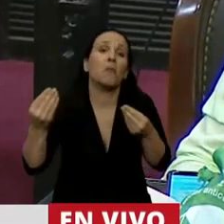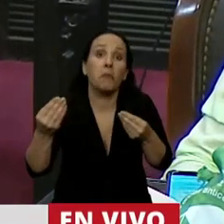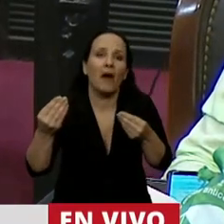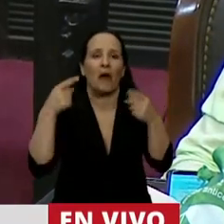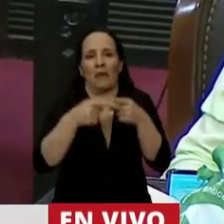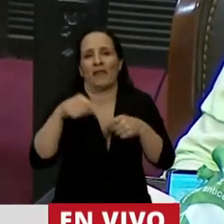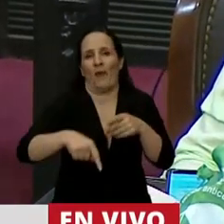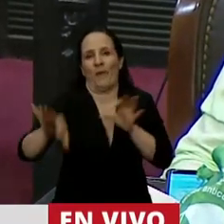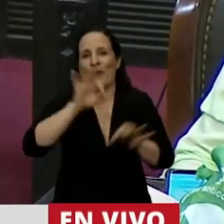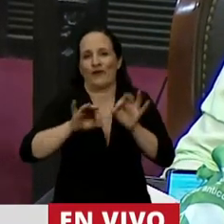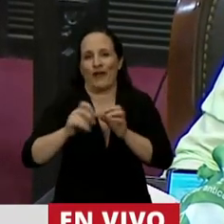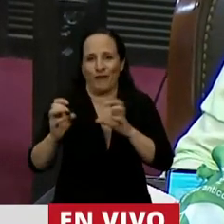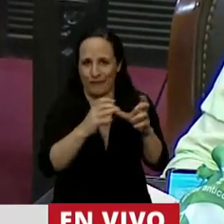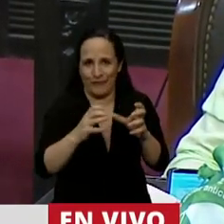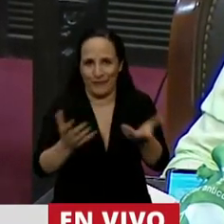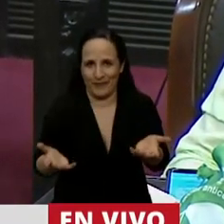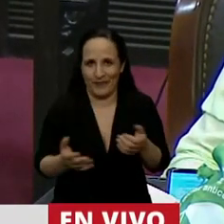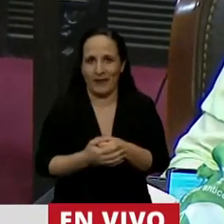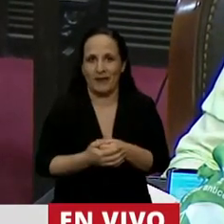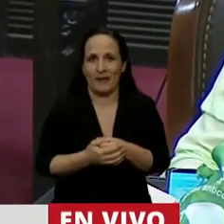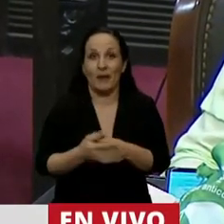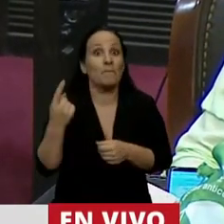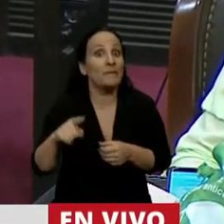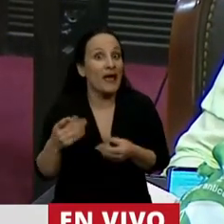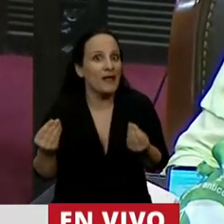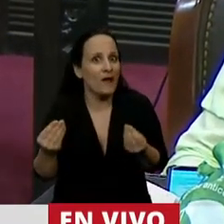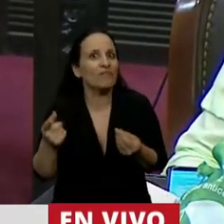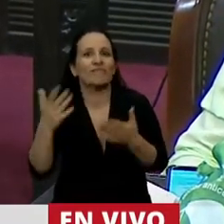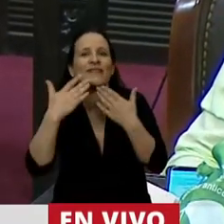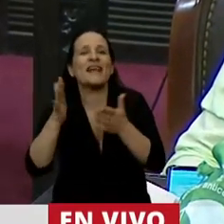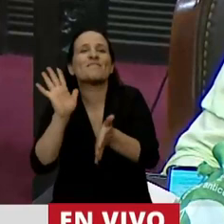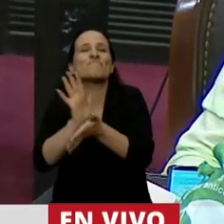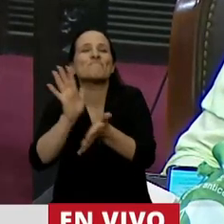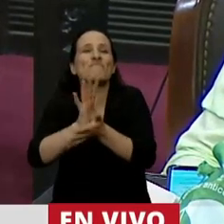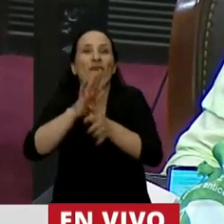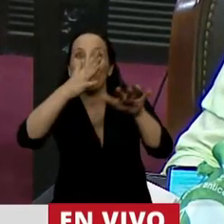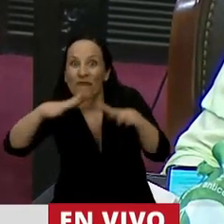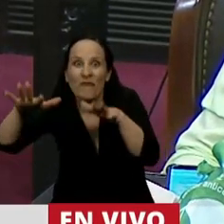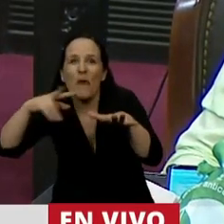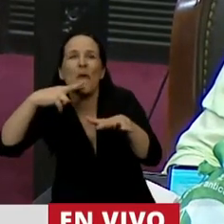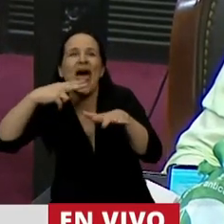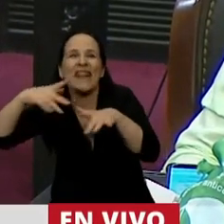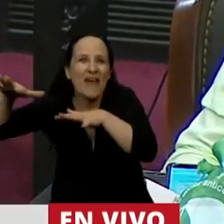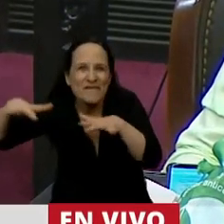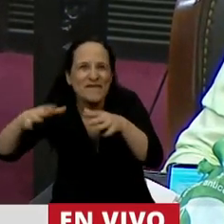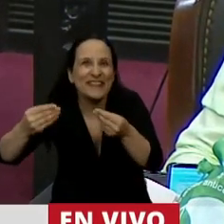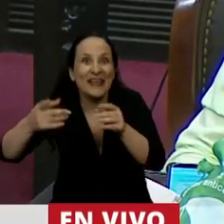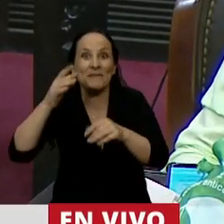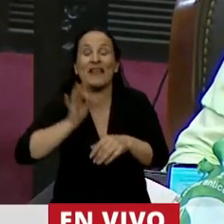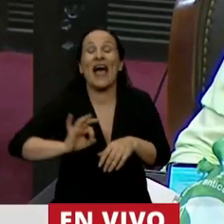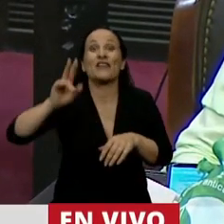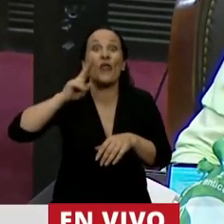Pero tampoco estaríamos acá sin la marea verde, que se movilizó y salió a las calles en aquel